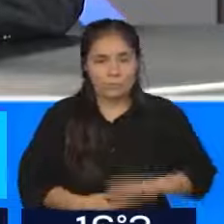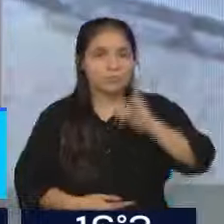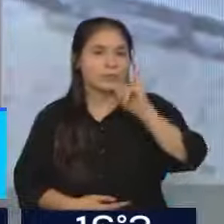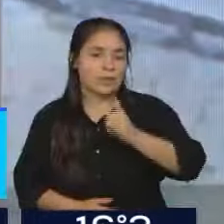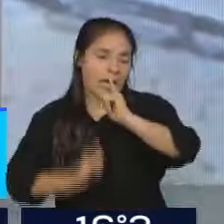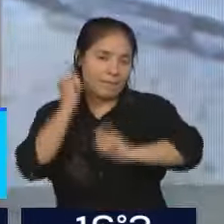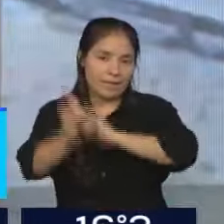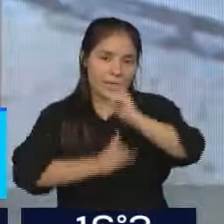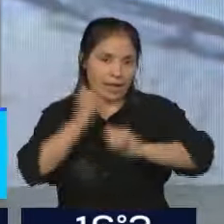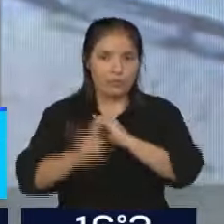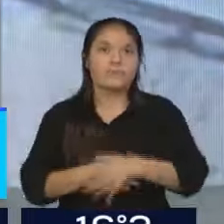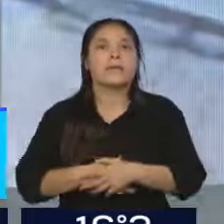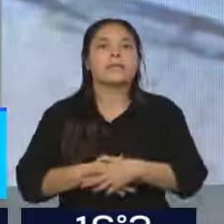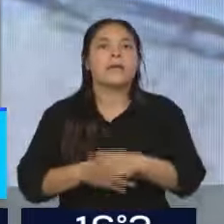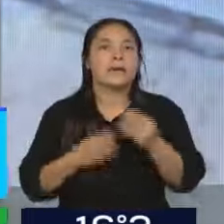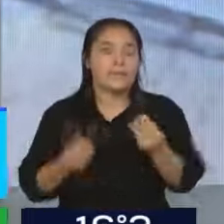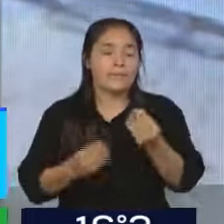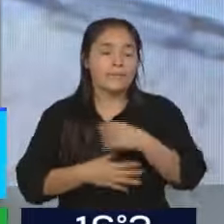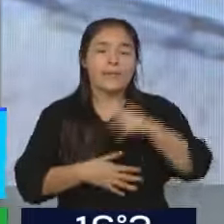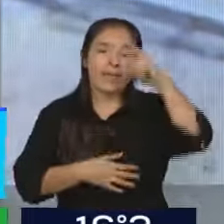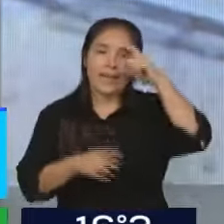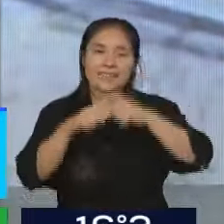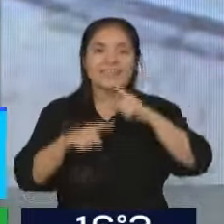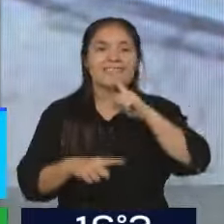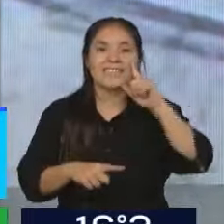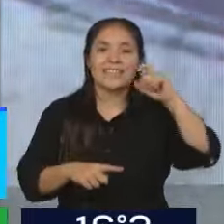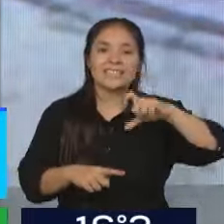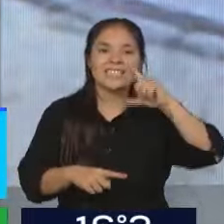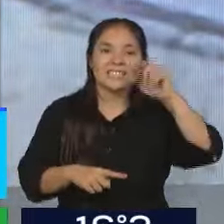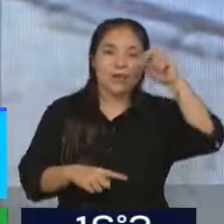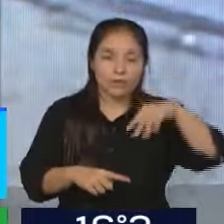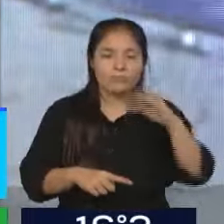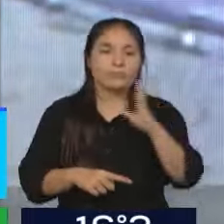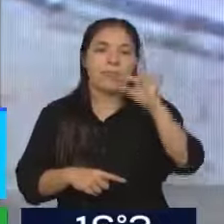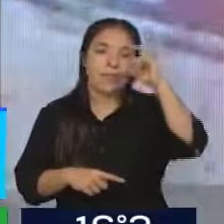bienes mal habidos,